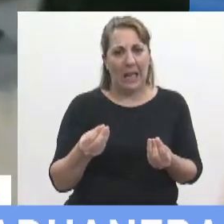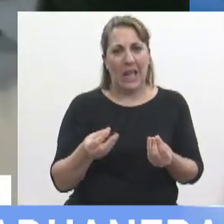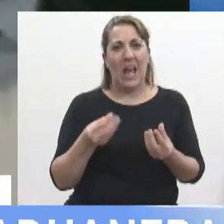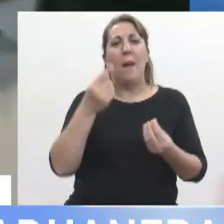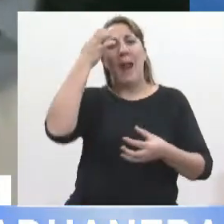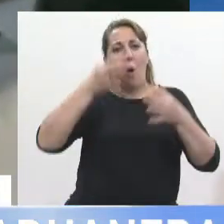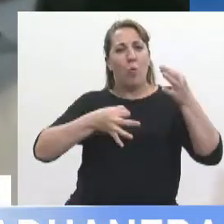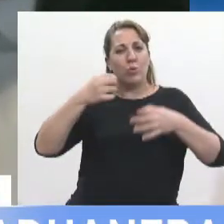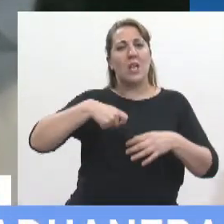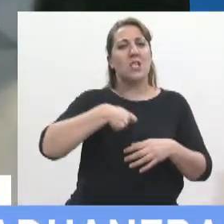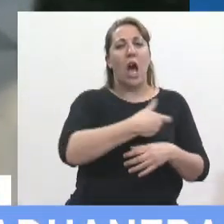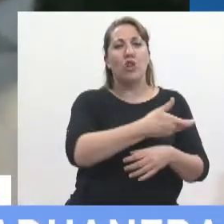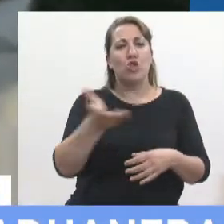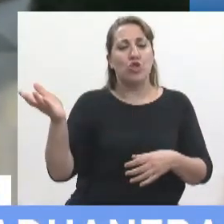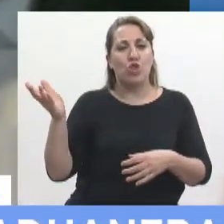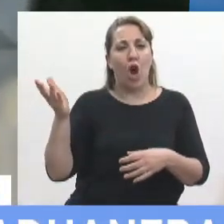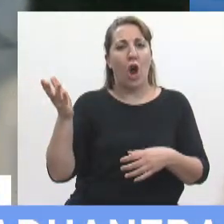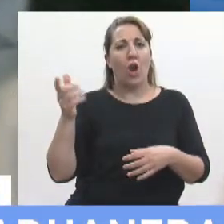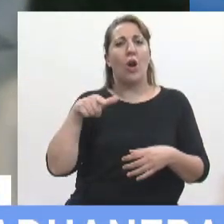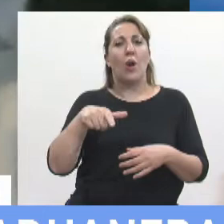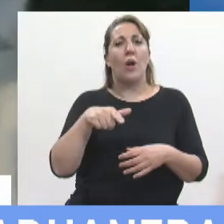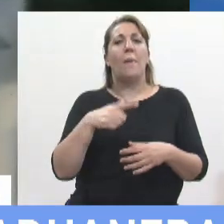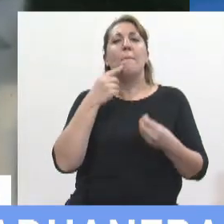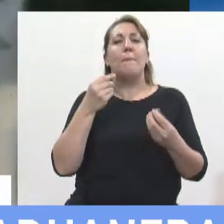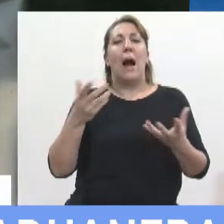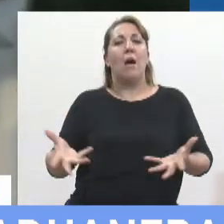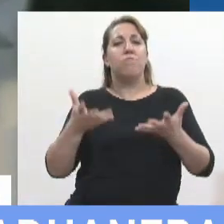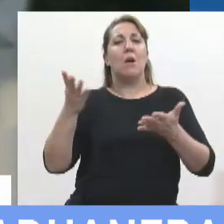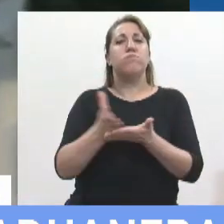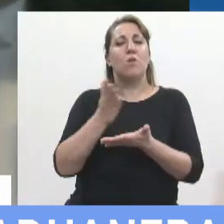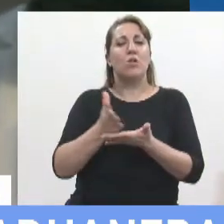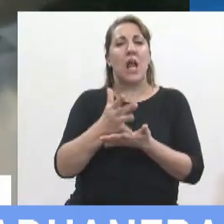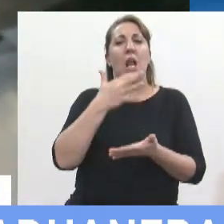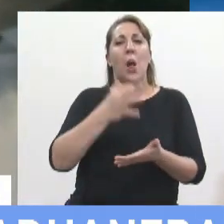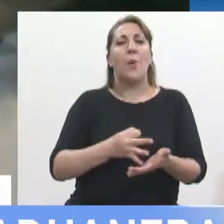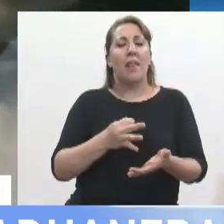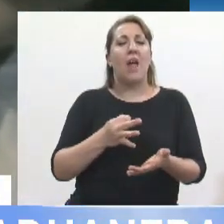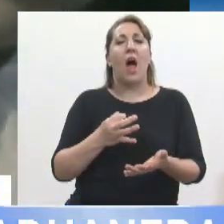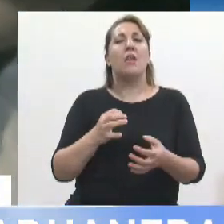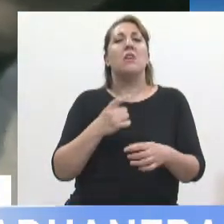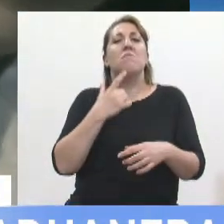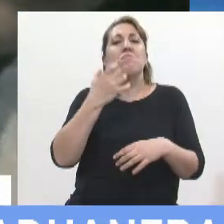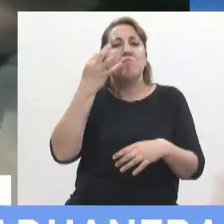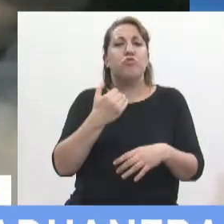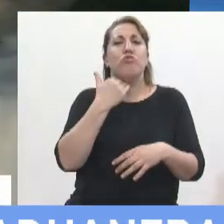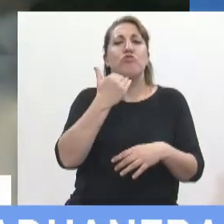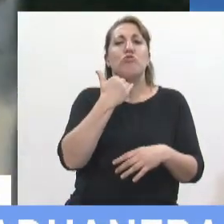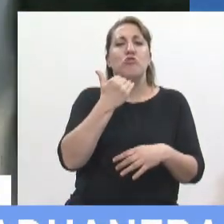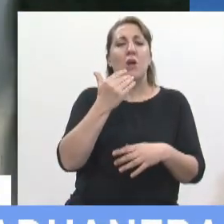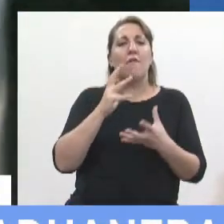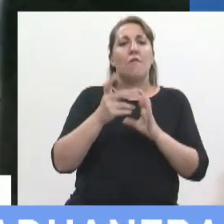a hoy el combustible que su potencialidad de reactivación productiva que la verdad nadie conoce atento su estado falencial